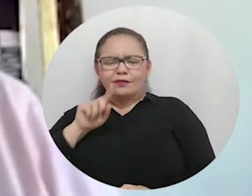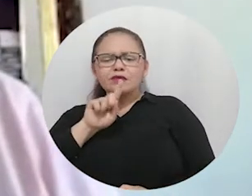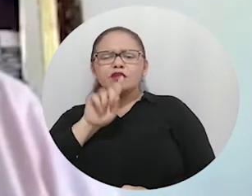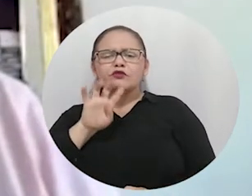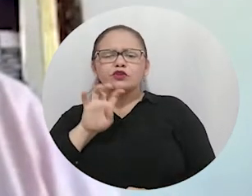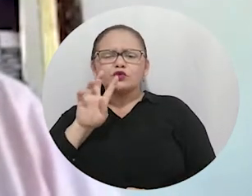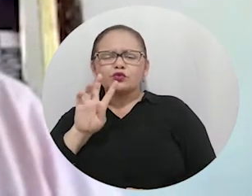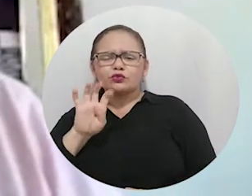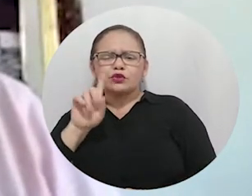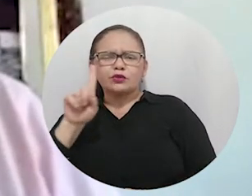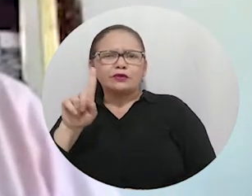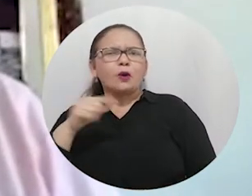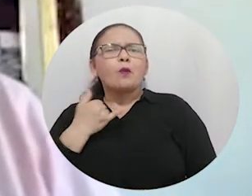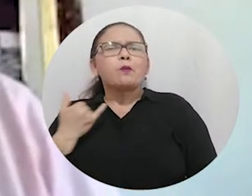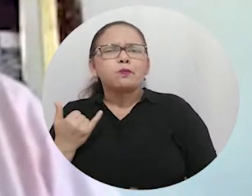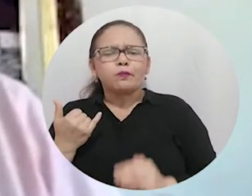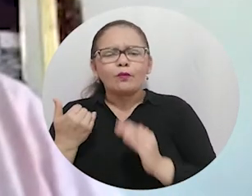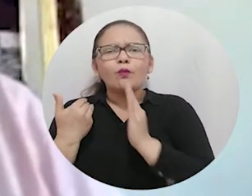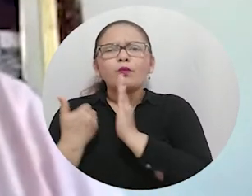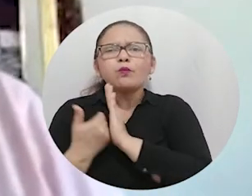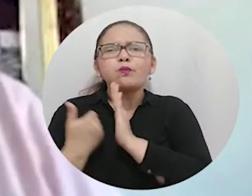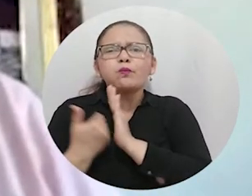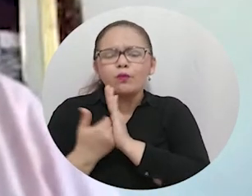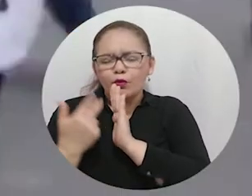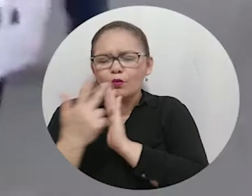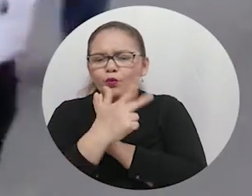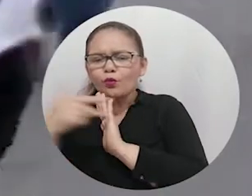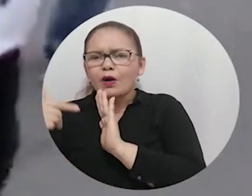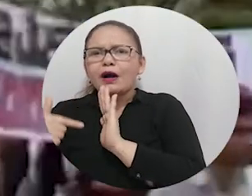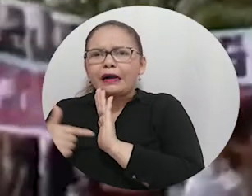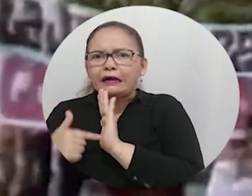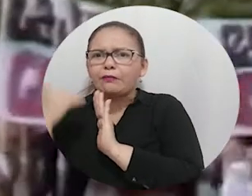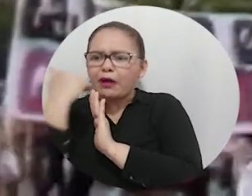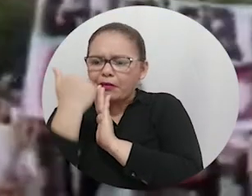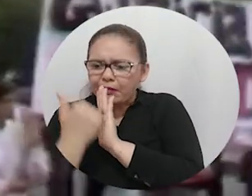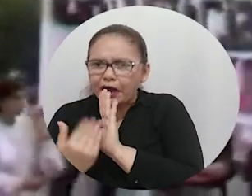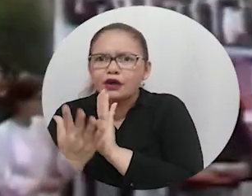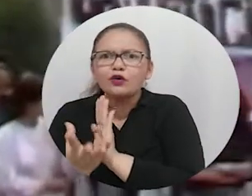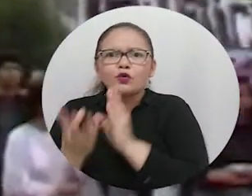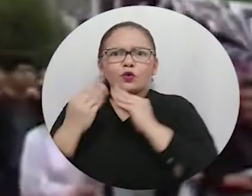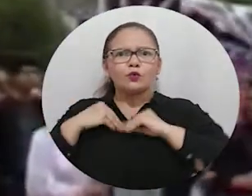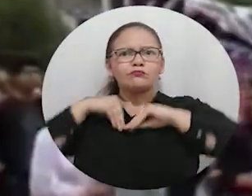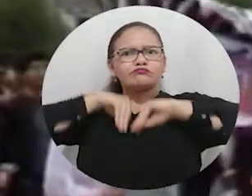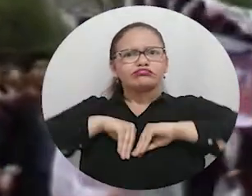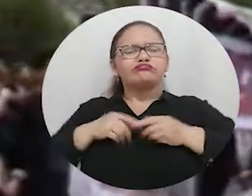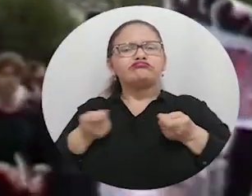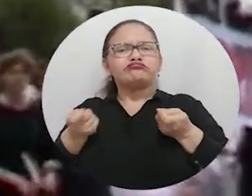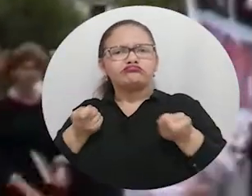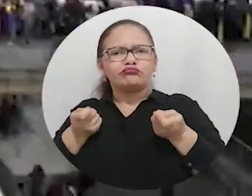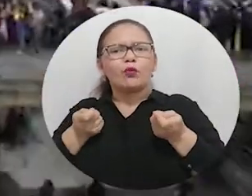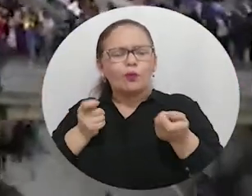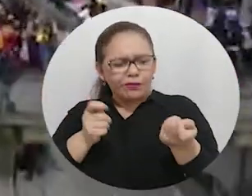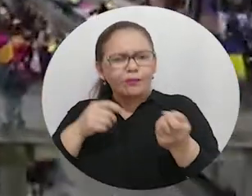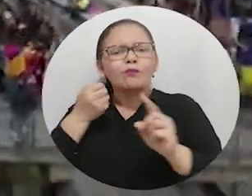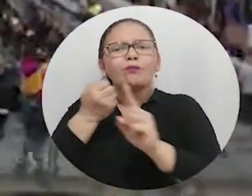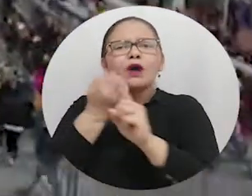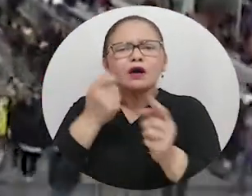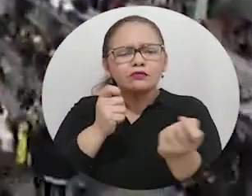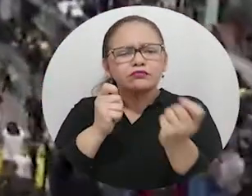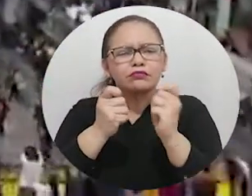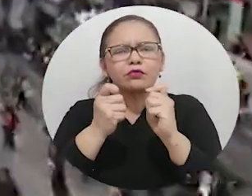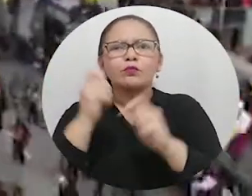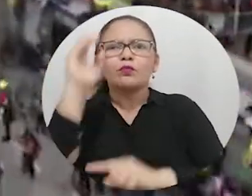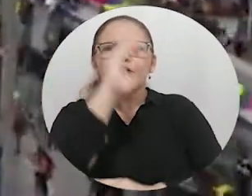1991 nos da herramientas y nos da contexto para hacer las transformaciones